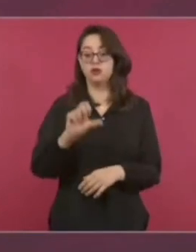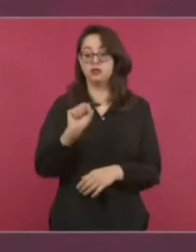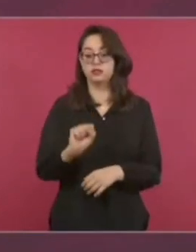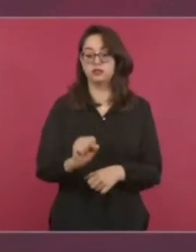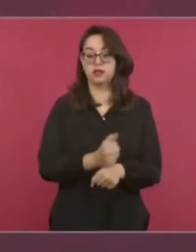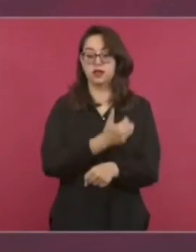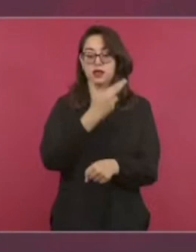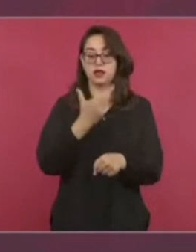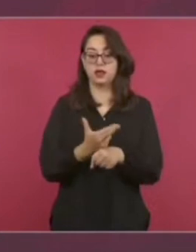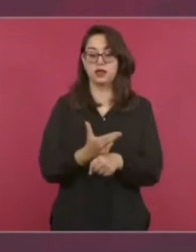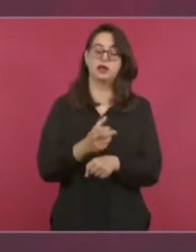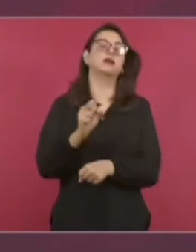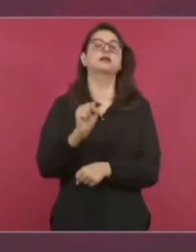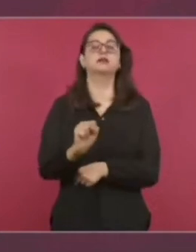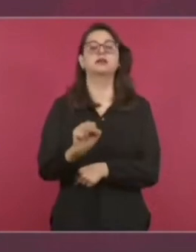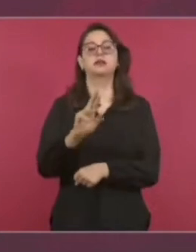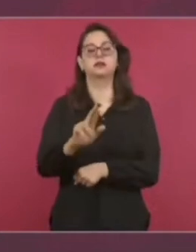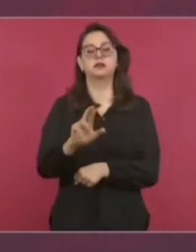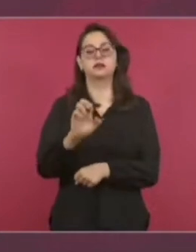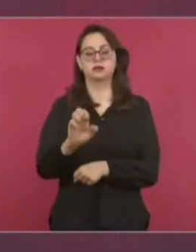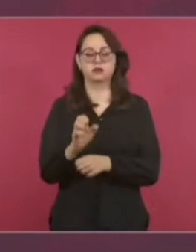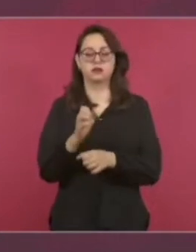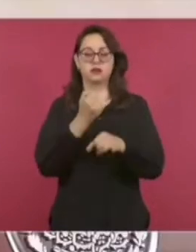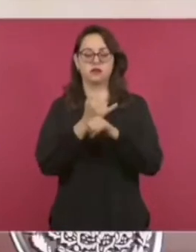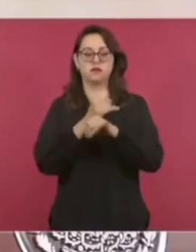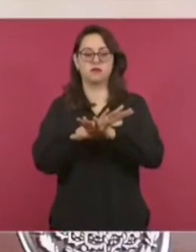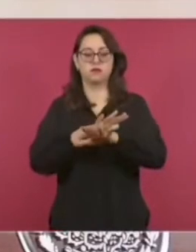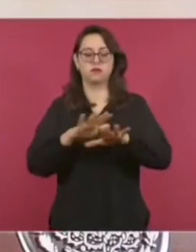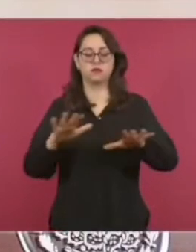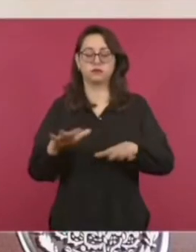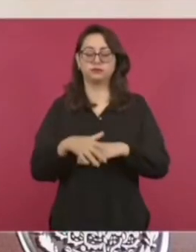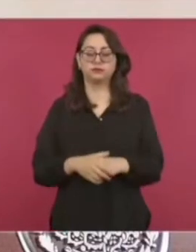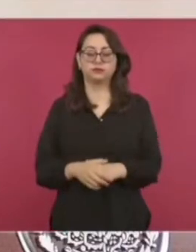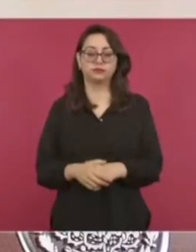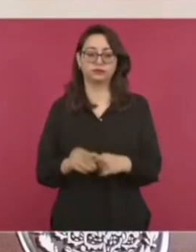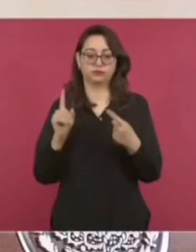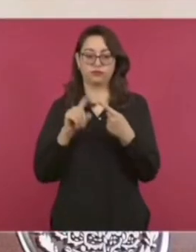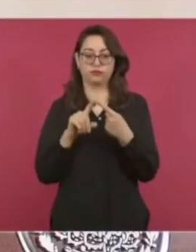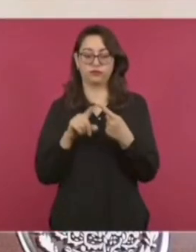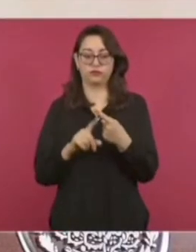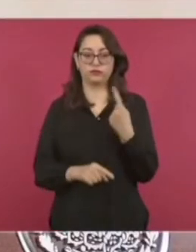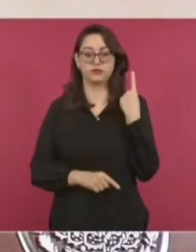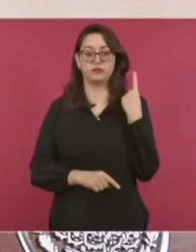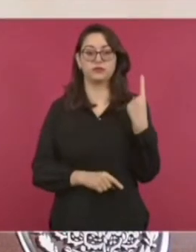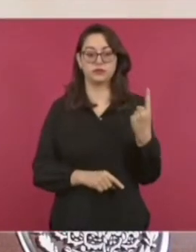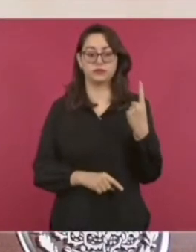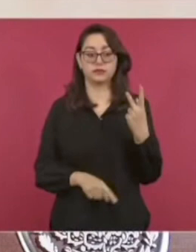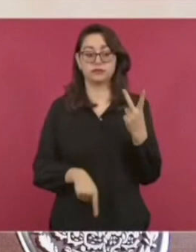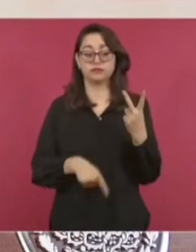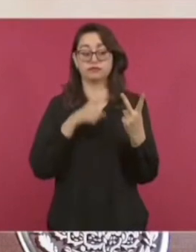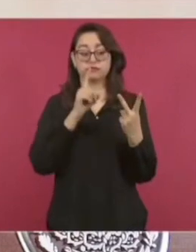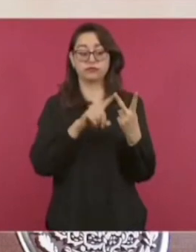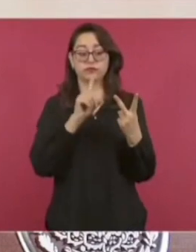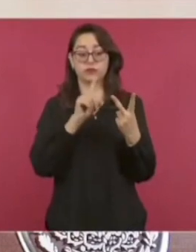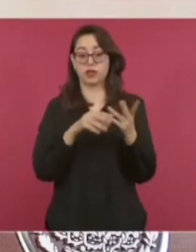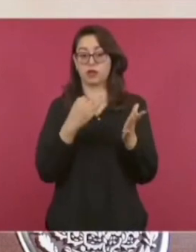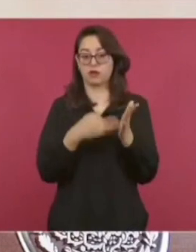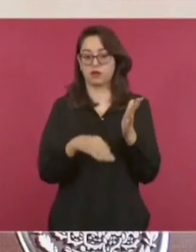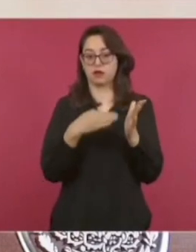Exteriores y esperemos que las autoridades de Israel